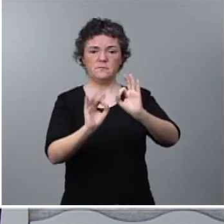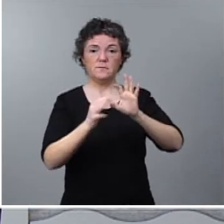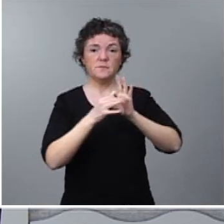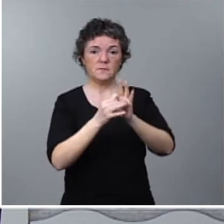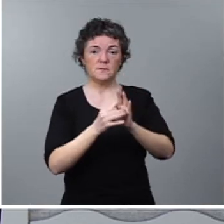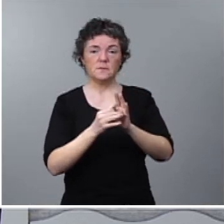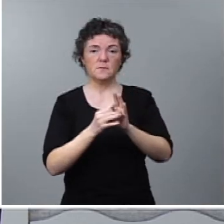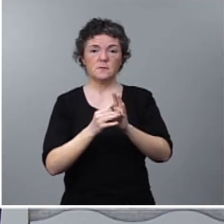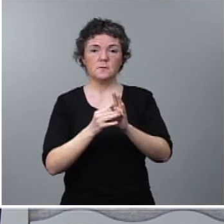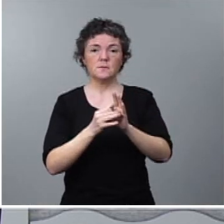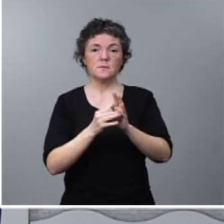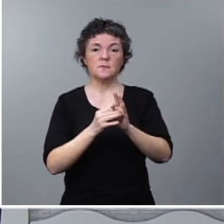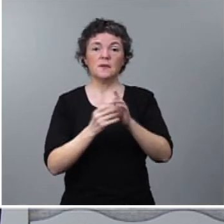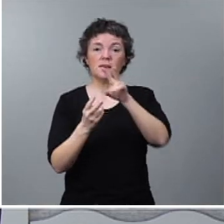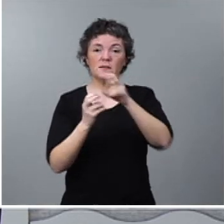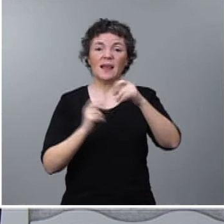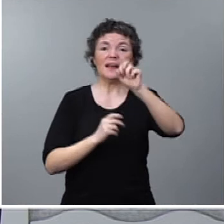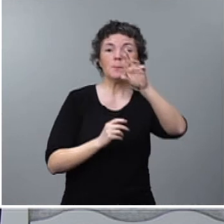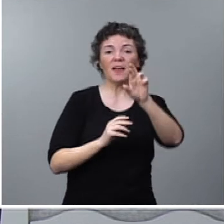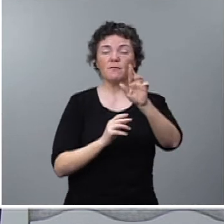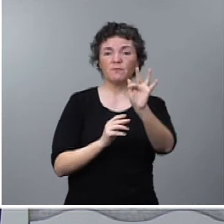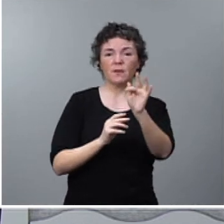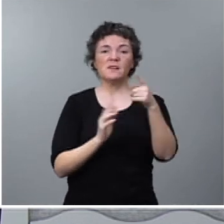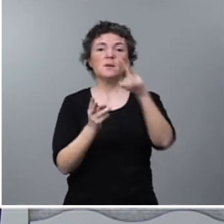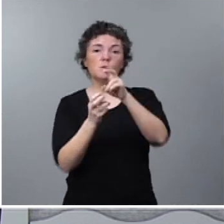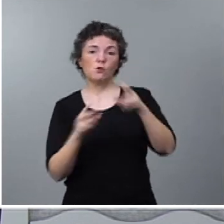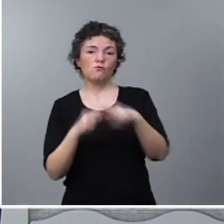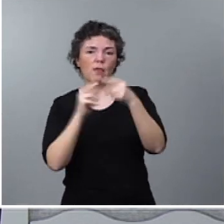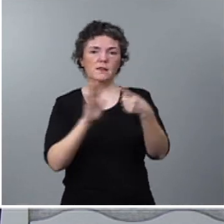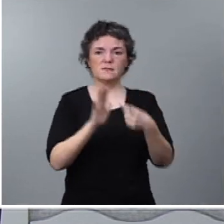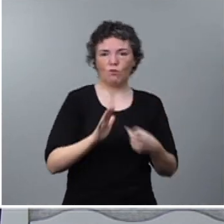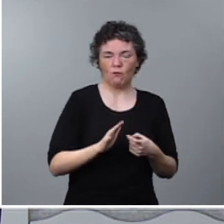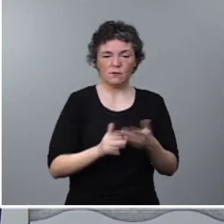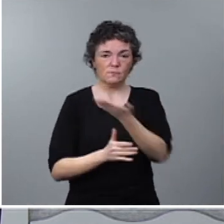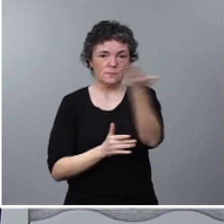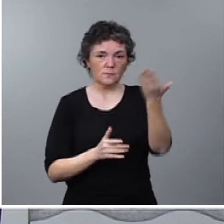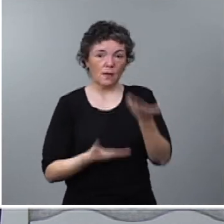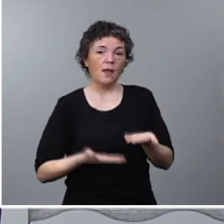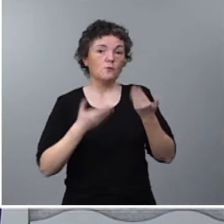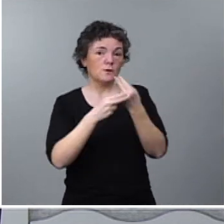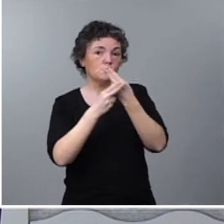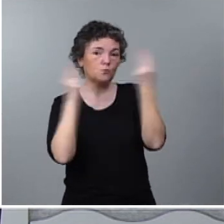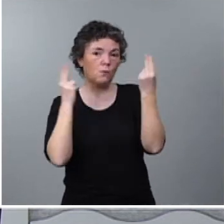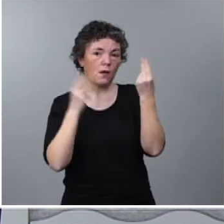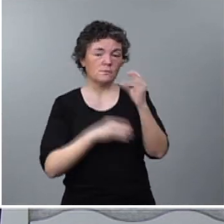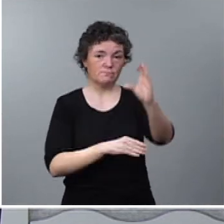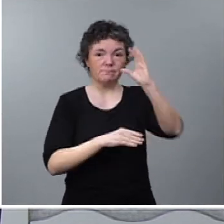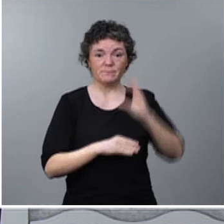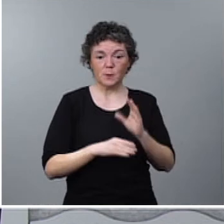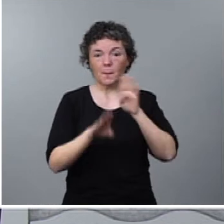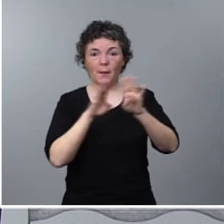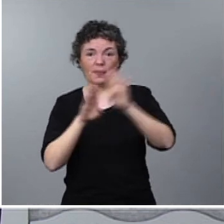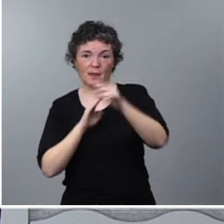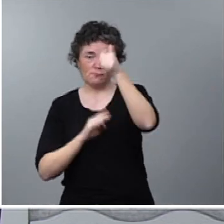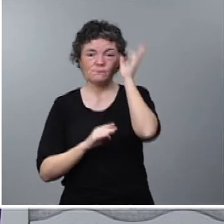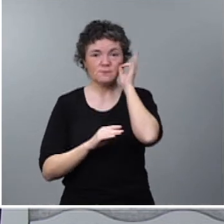para tributar en el IRPF y en el impuesto de sociedades por todas aquellas ayudas públicas que vayan a recibir los vecinos y las vecinas de